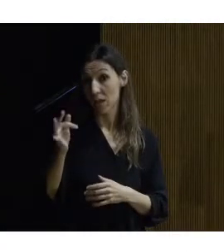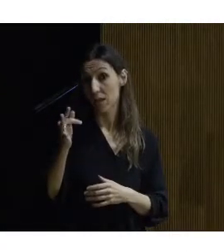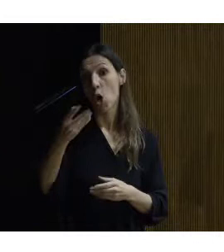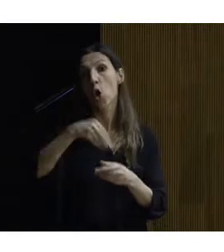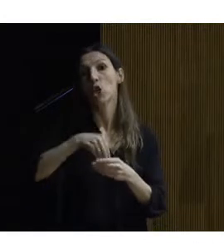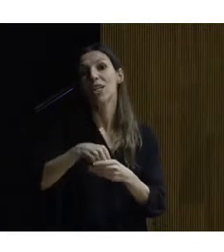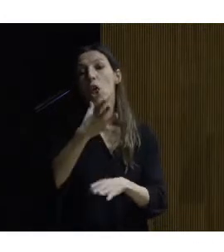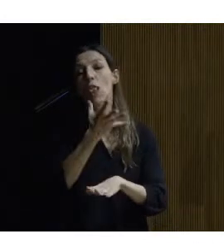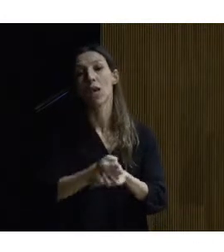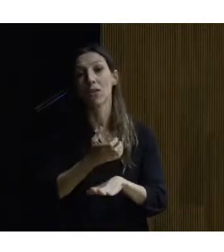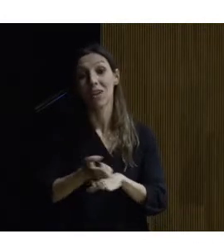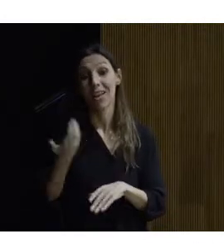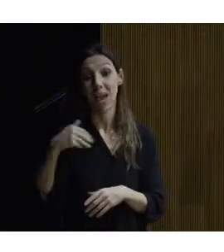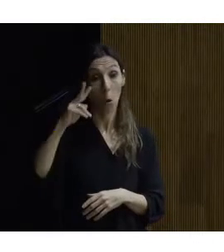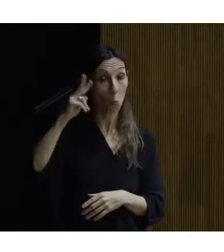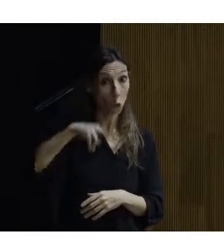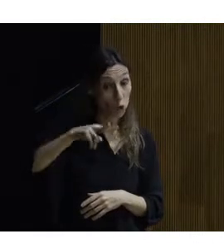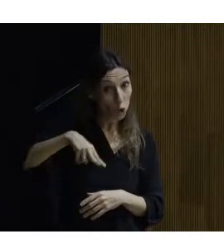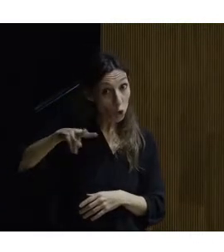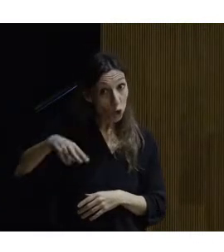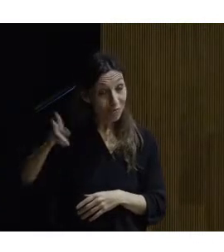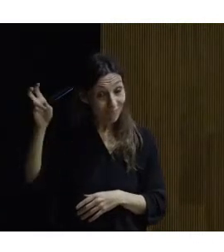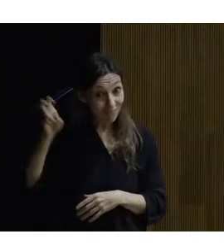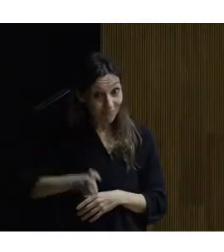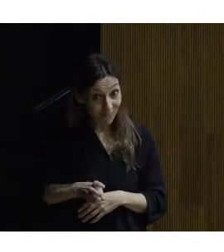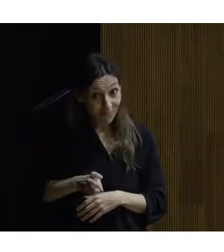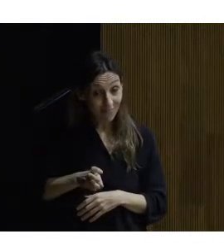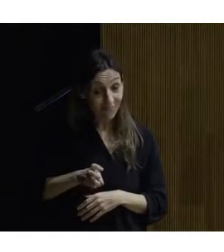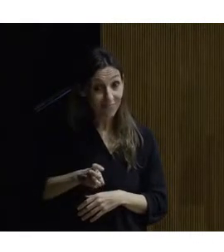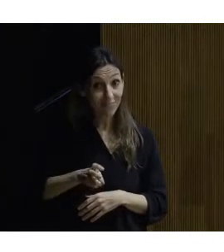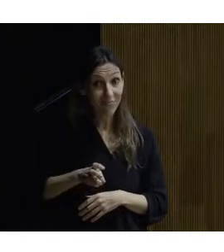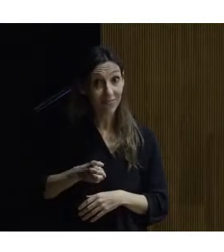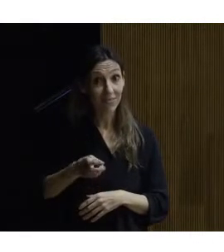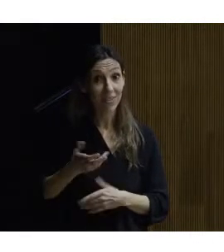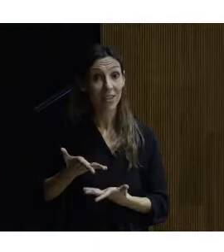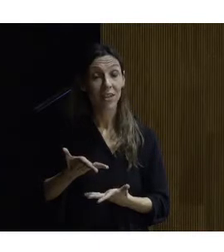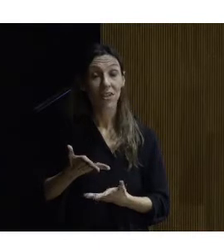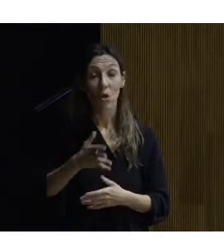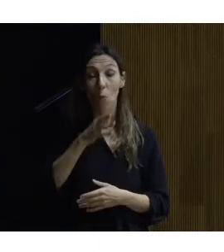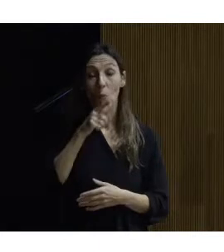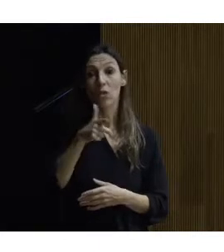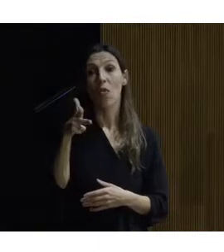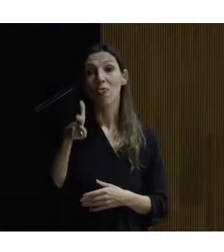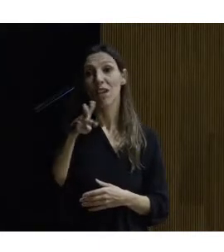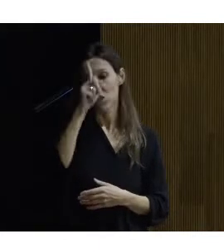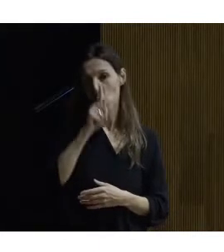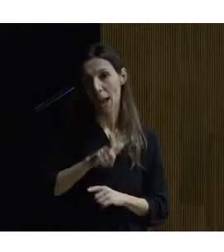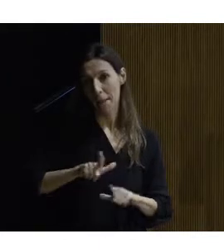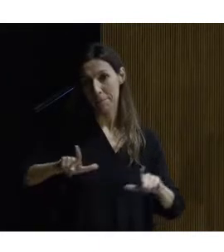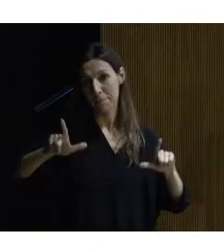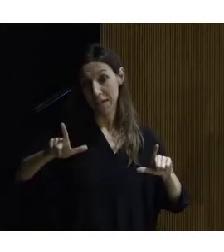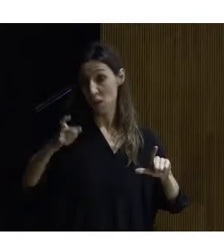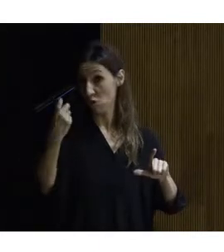el en el museo en cuestión con lo cual los derechos de imagen no tienes que